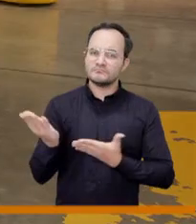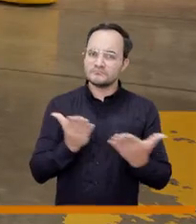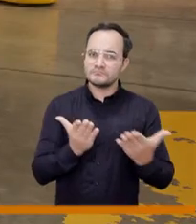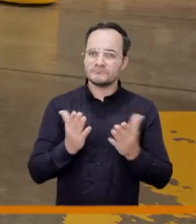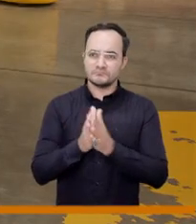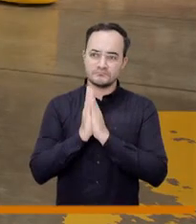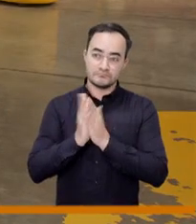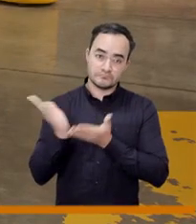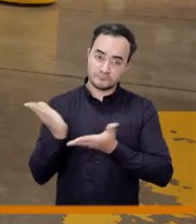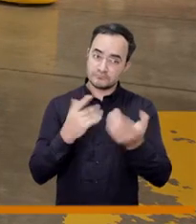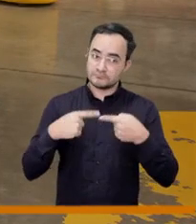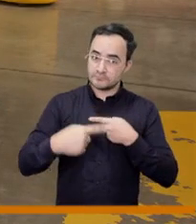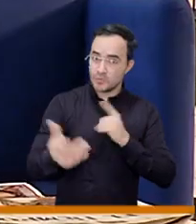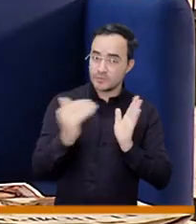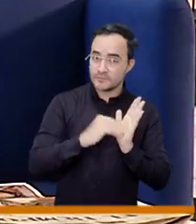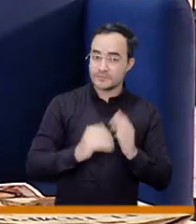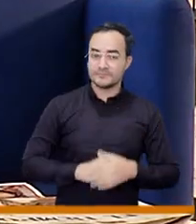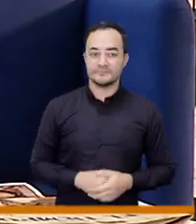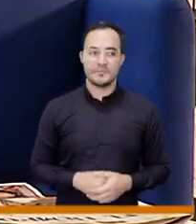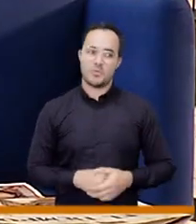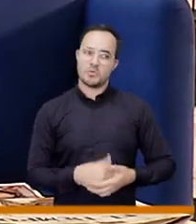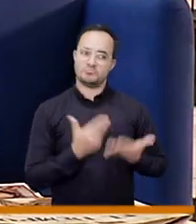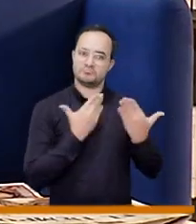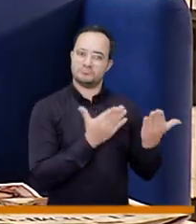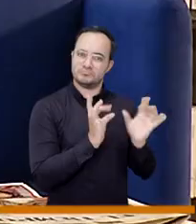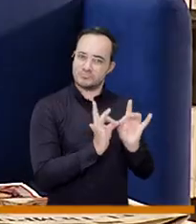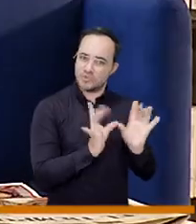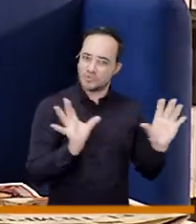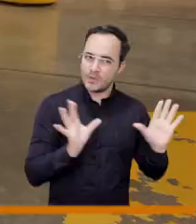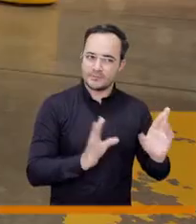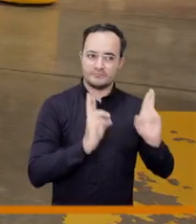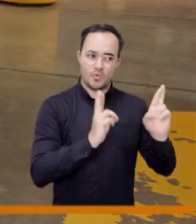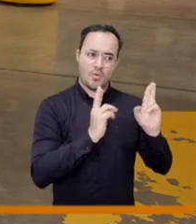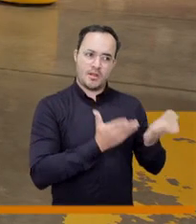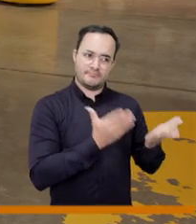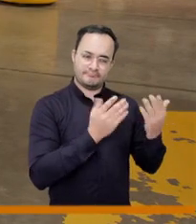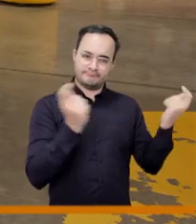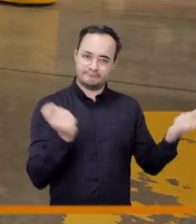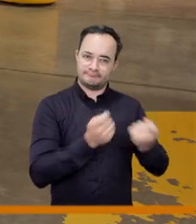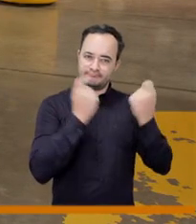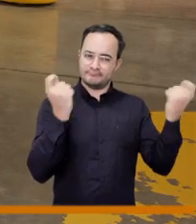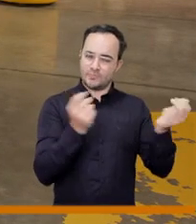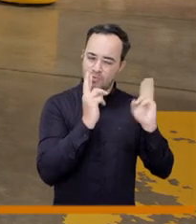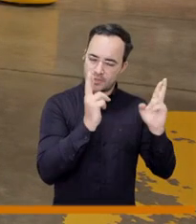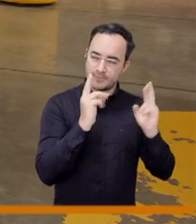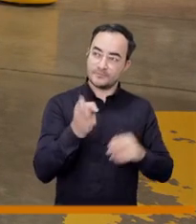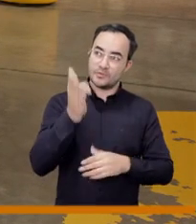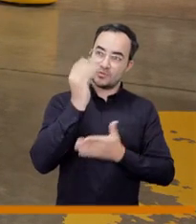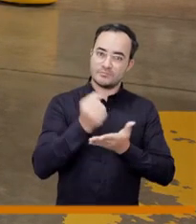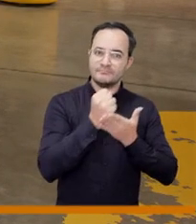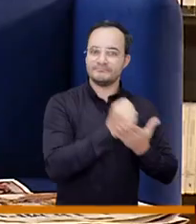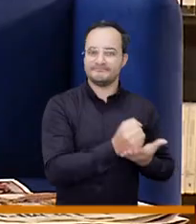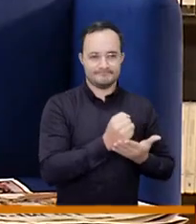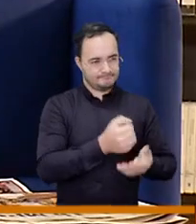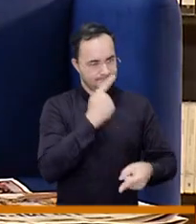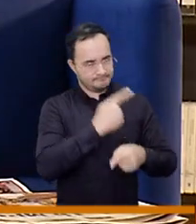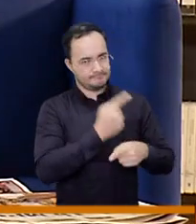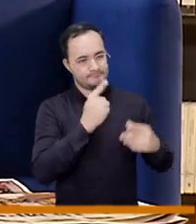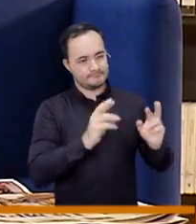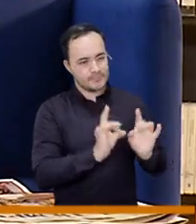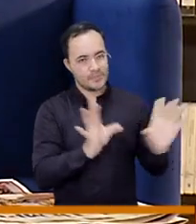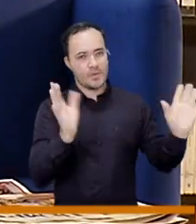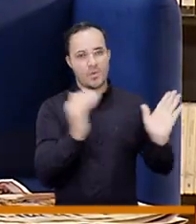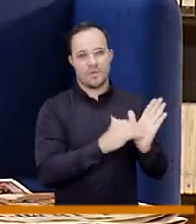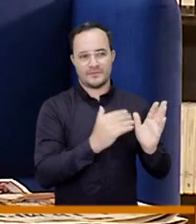quiere repetir bueno lo primero es desearle a mi compañera claudia éxitos en su campaña que con la ayuda de dios puede